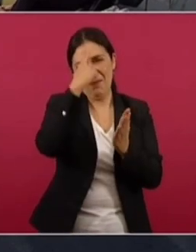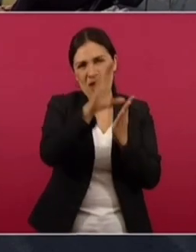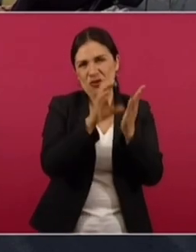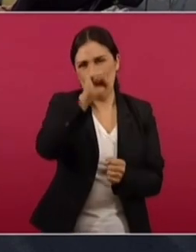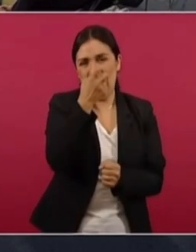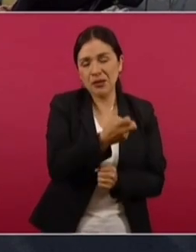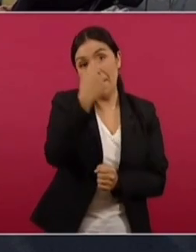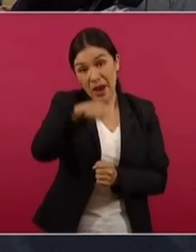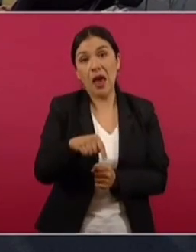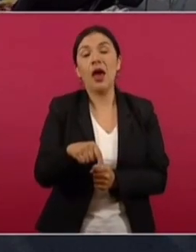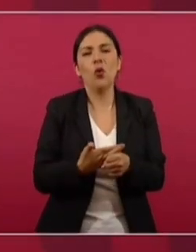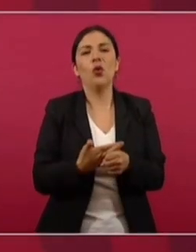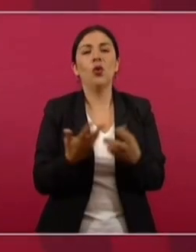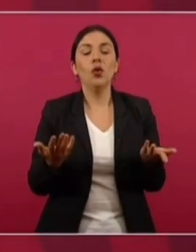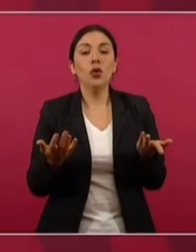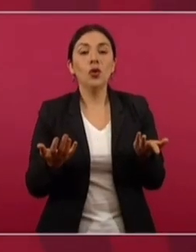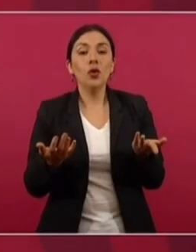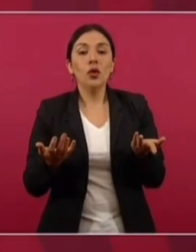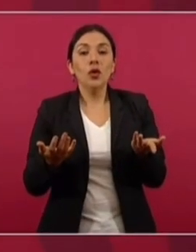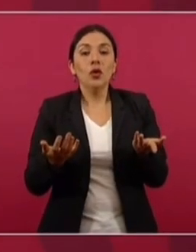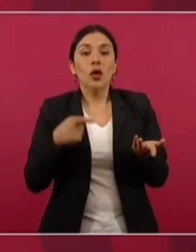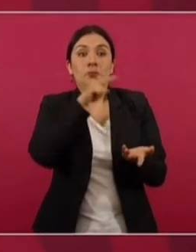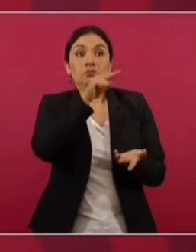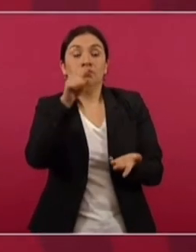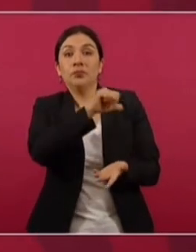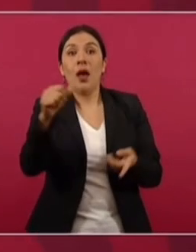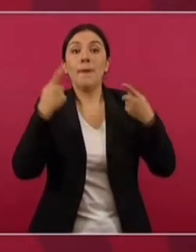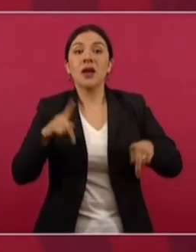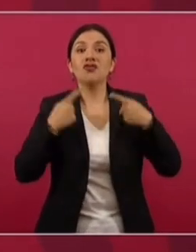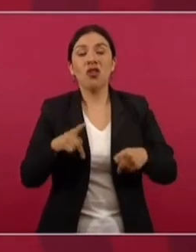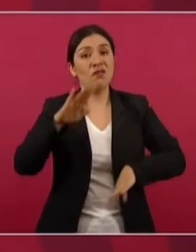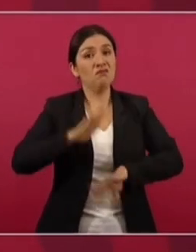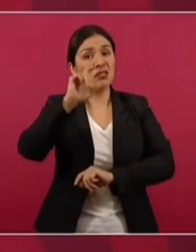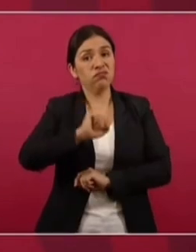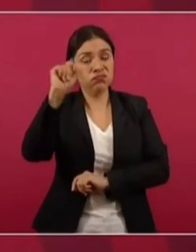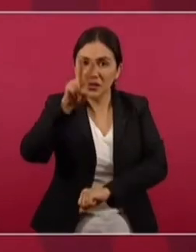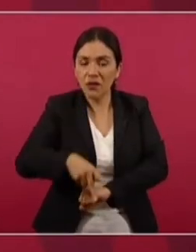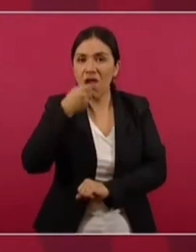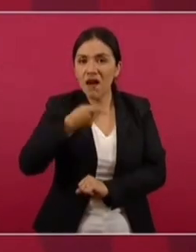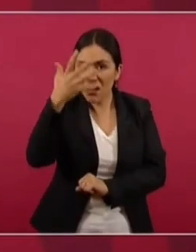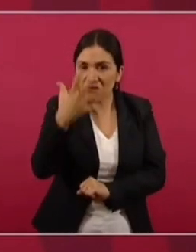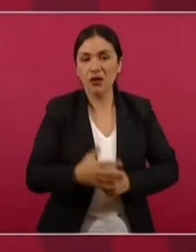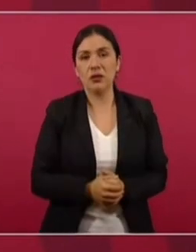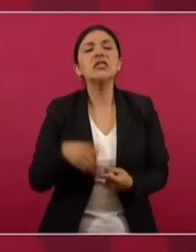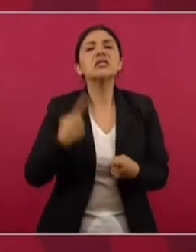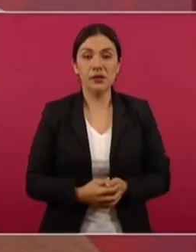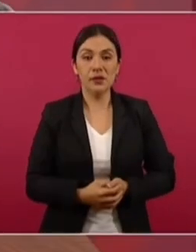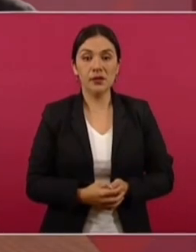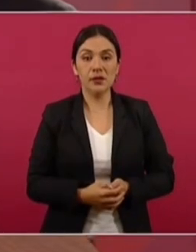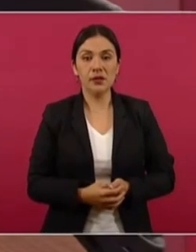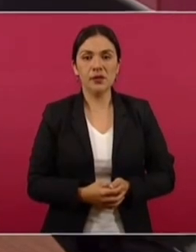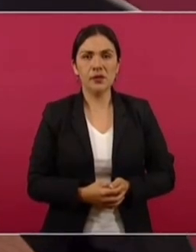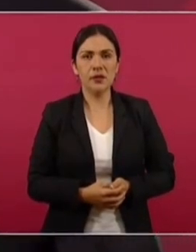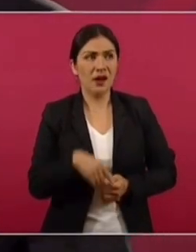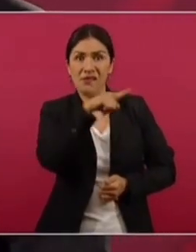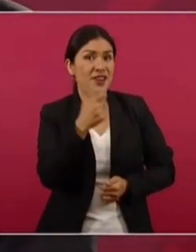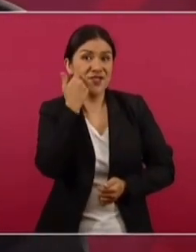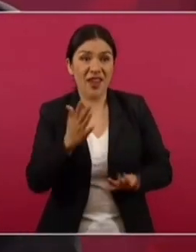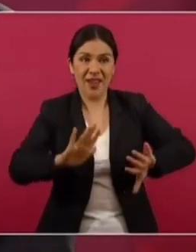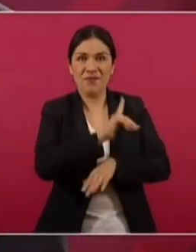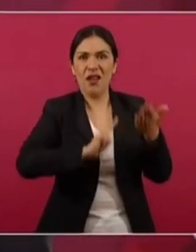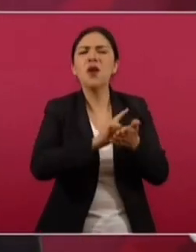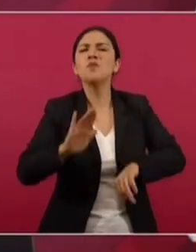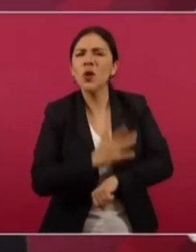para que los consejeros sean gentes de inobjetable honestidad, que los elija el pueblo. ¿Por qué no quieren la reforma?